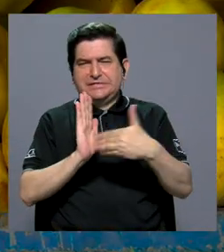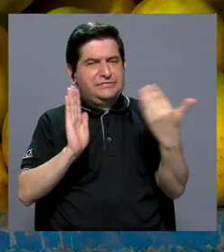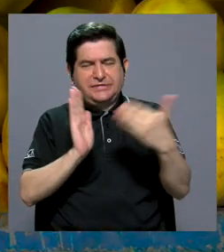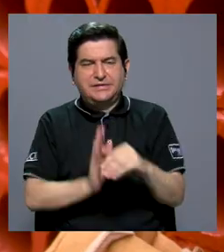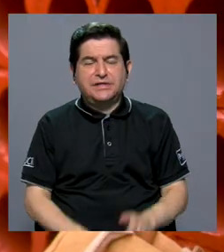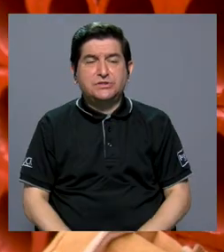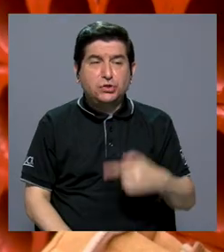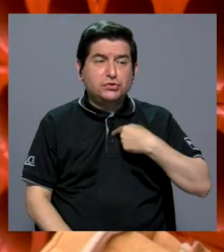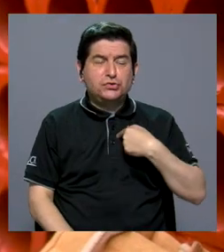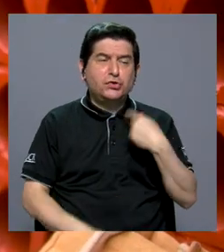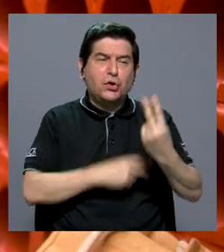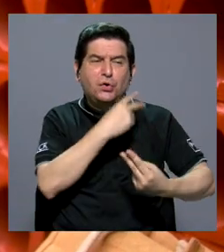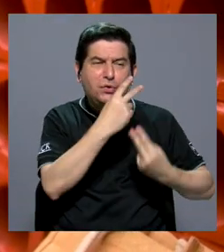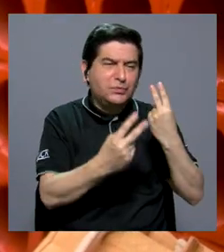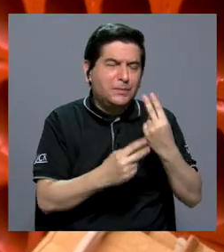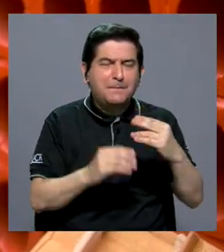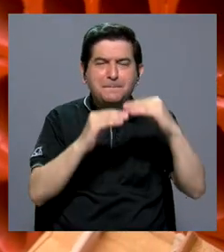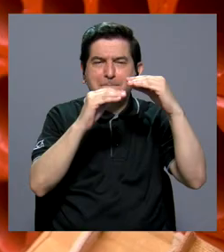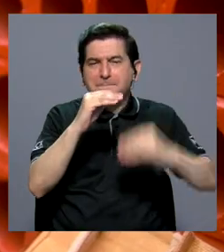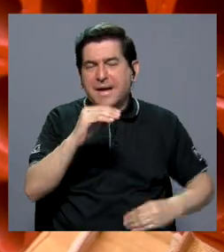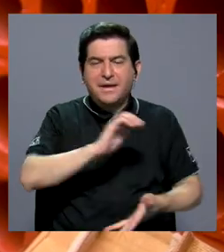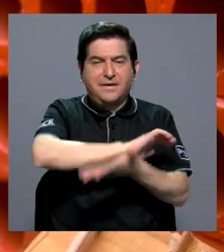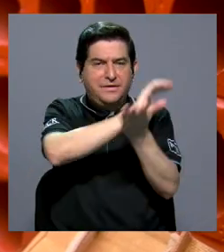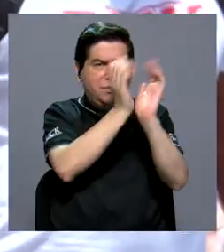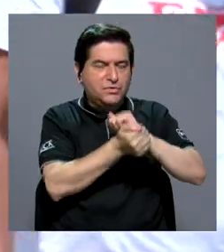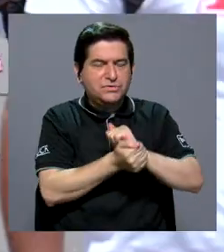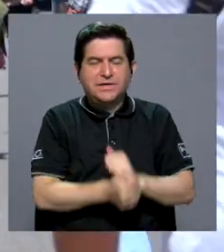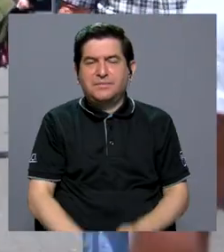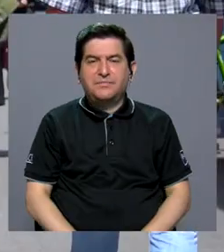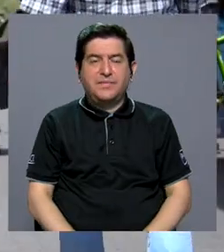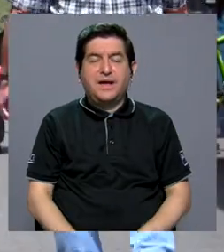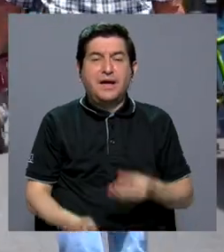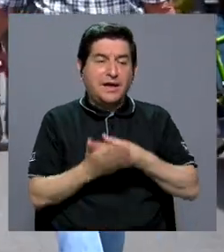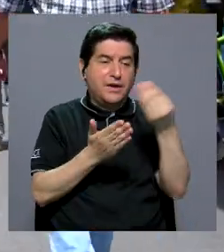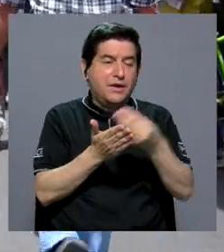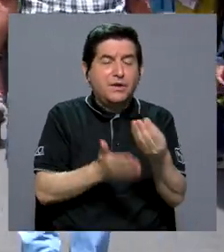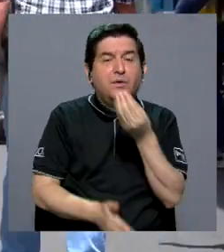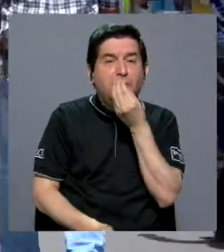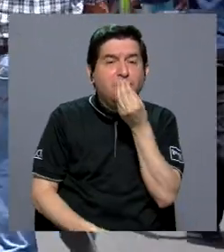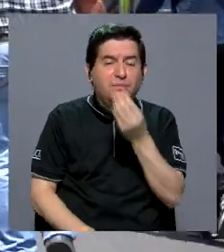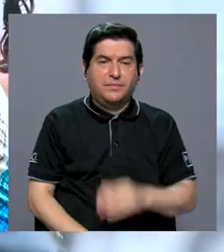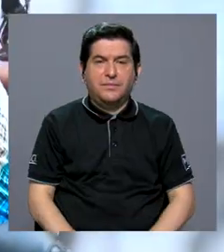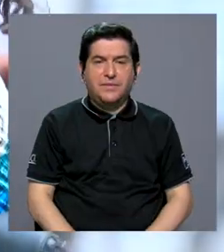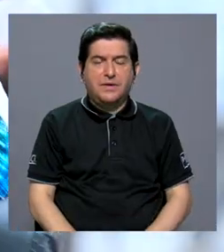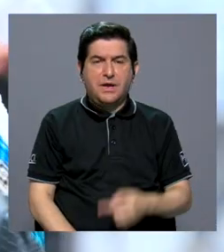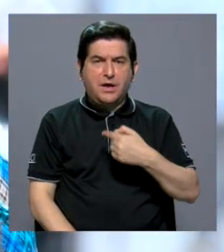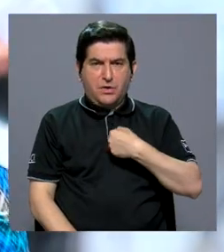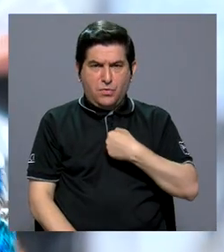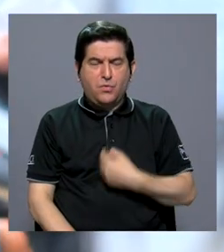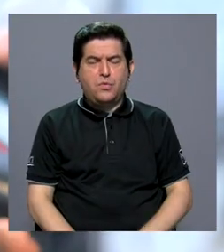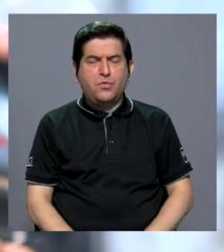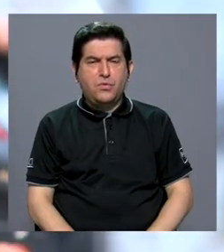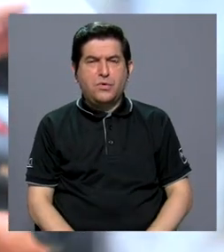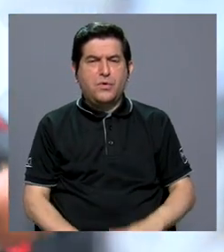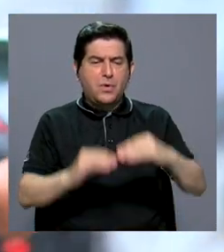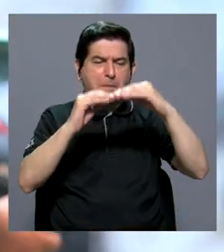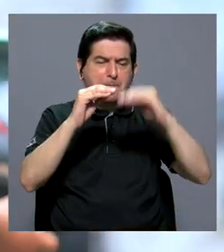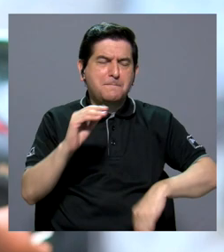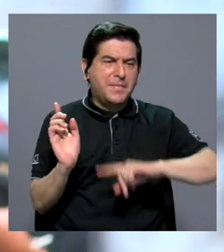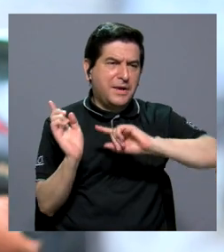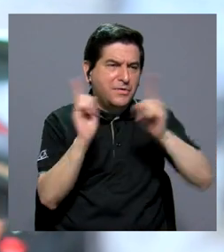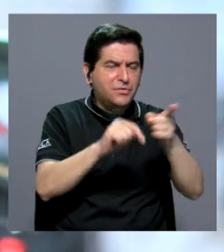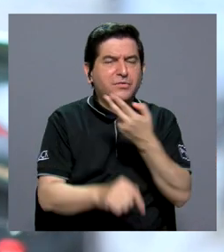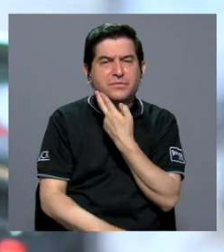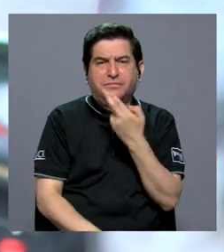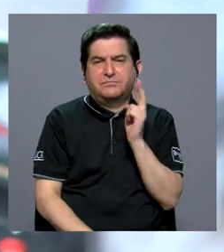afectado, viajar menos, cambiar un poco el consumo de comida, viajar mucho, ir mucho menos